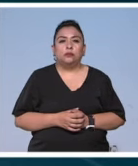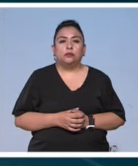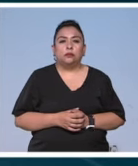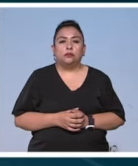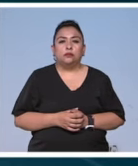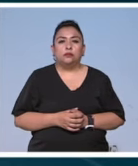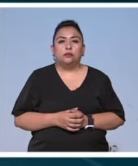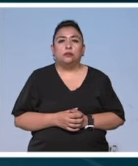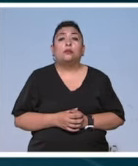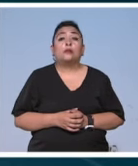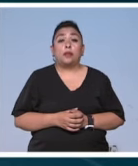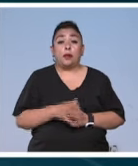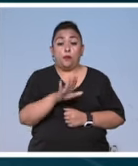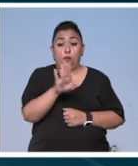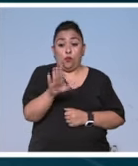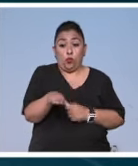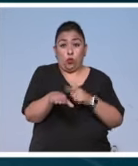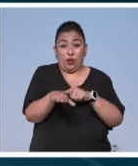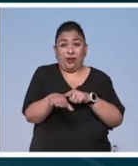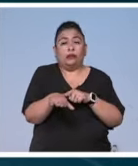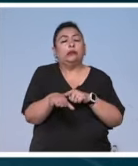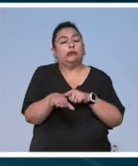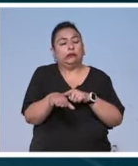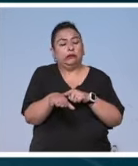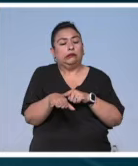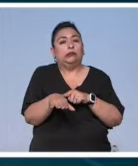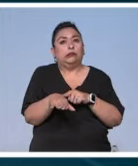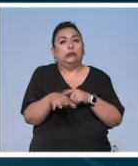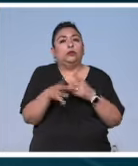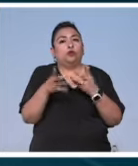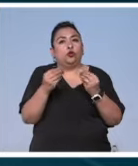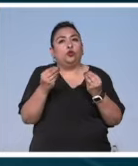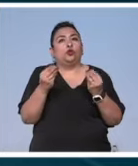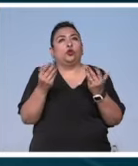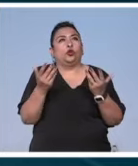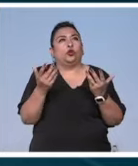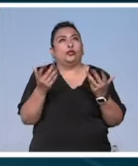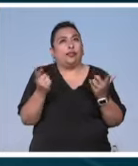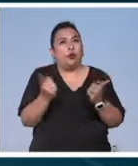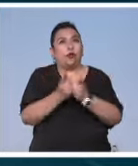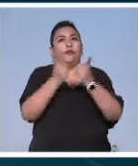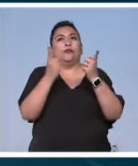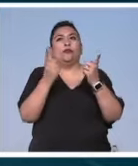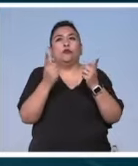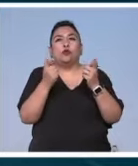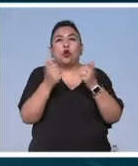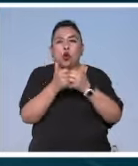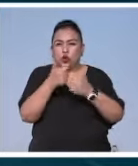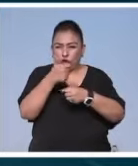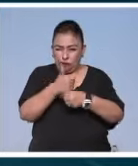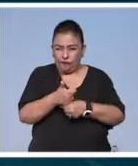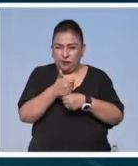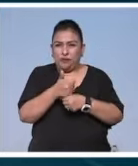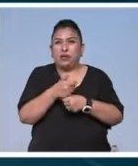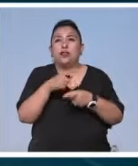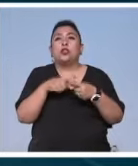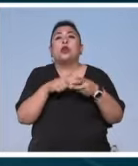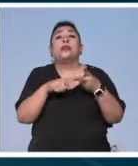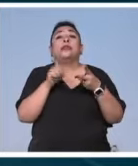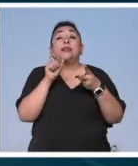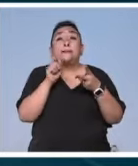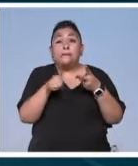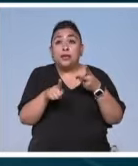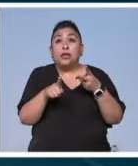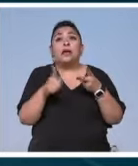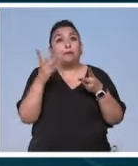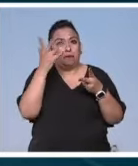calles de la zona la muerte ha significado muchos encuentros no nada más con el sufrimiento sino también